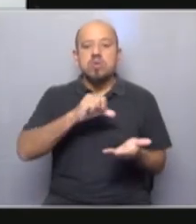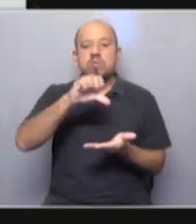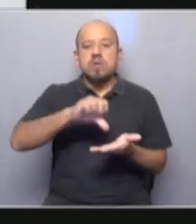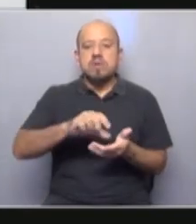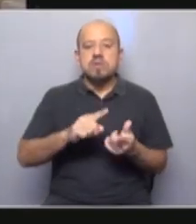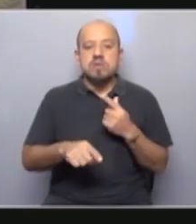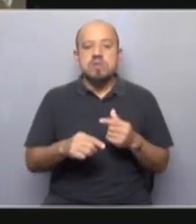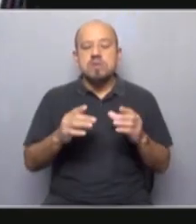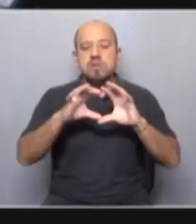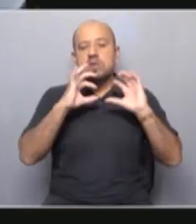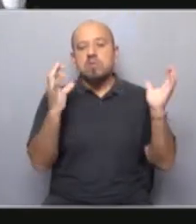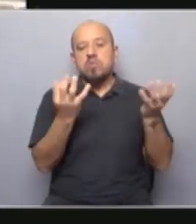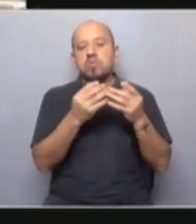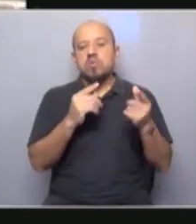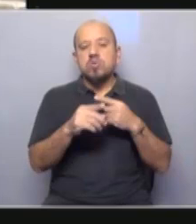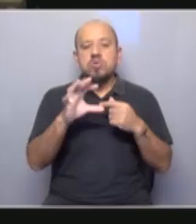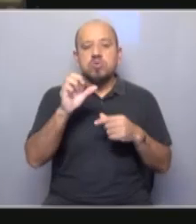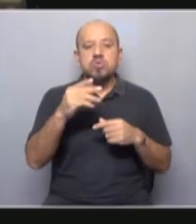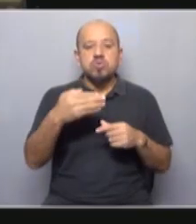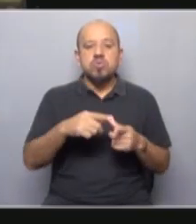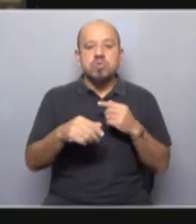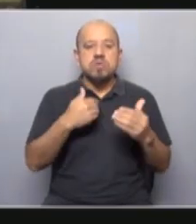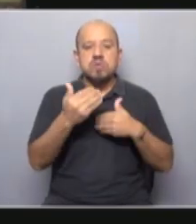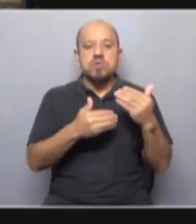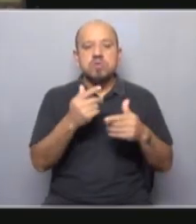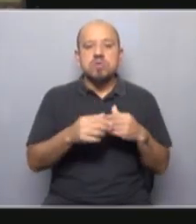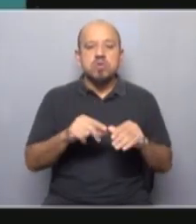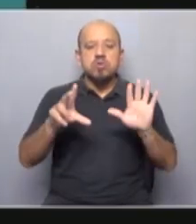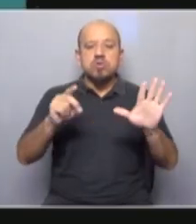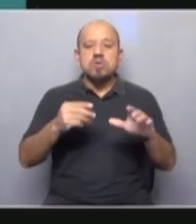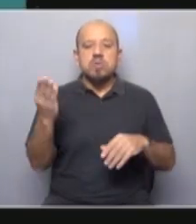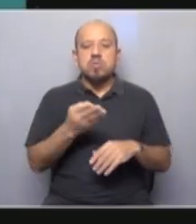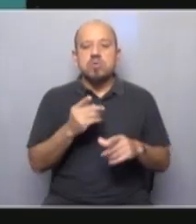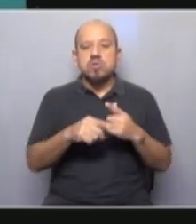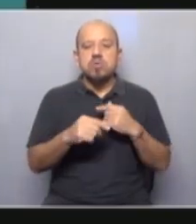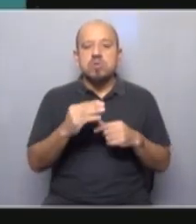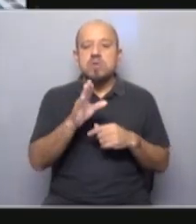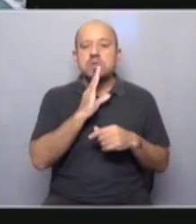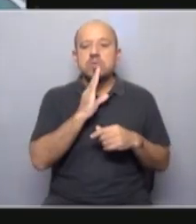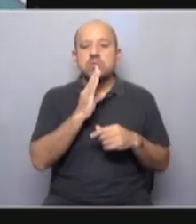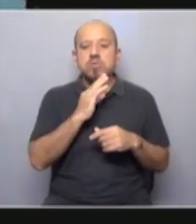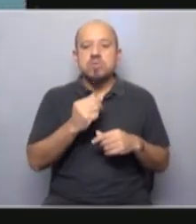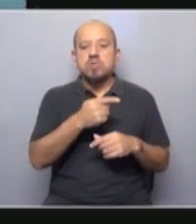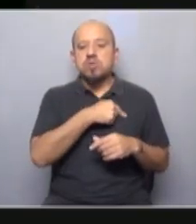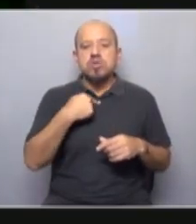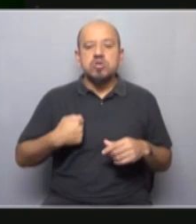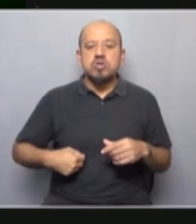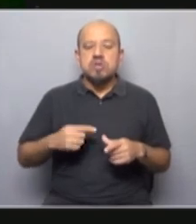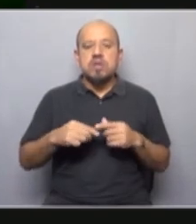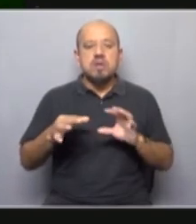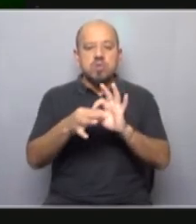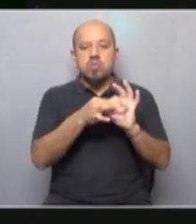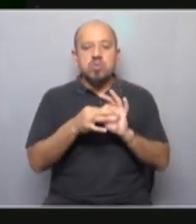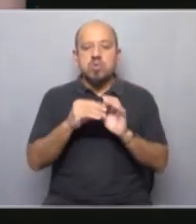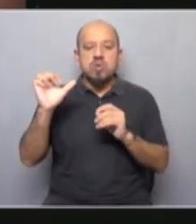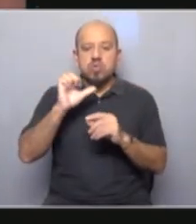desarrollados y el mundo subdesarrollado, ya que el 80% del comercio mundial ocurre entre Estados Unidos, China y la Unión Europea, y